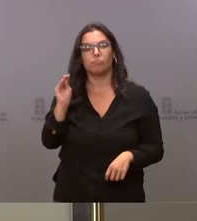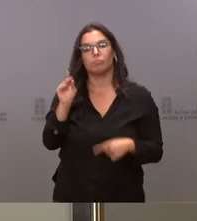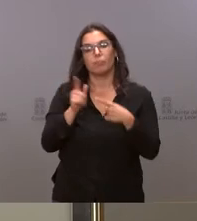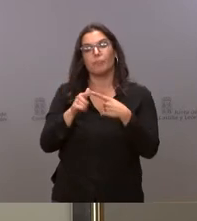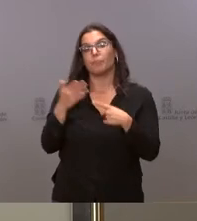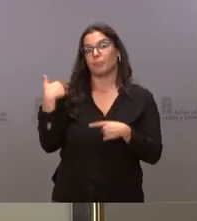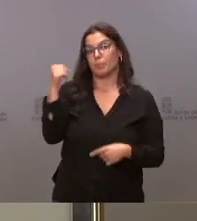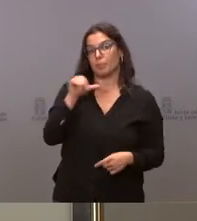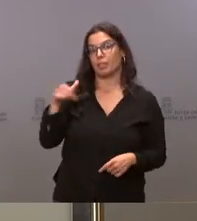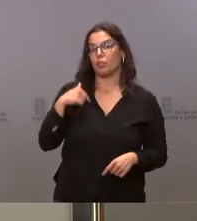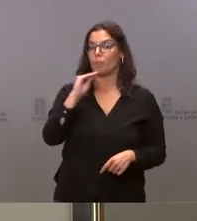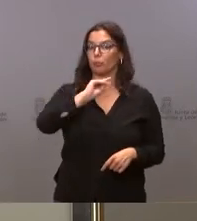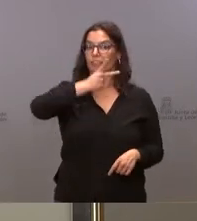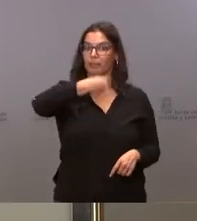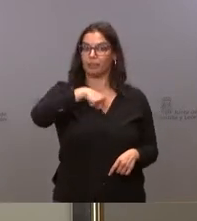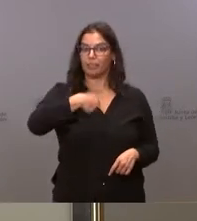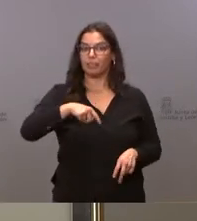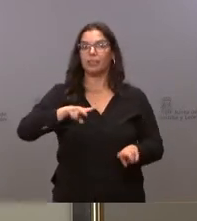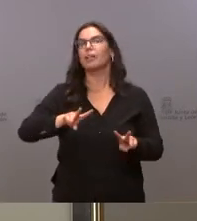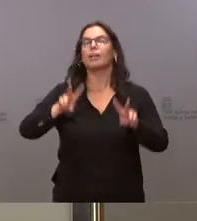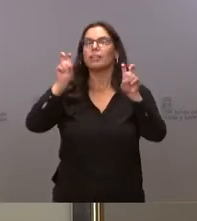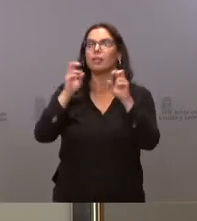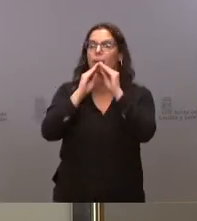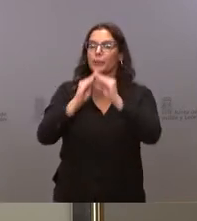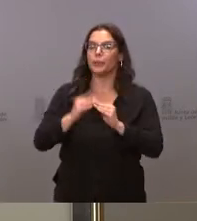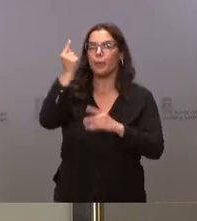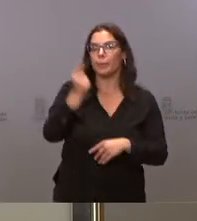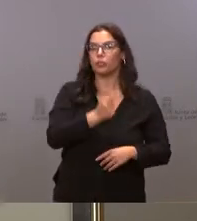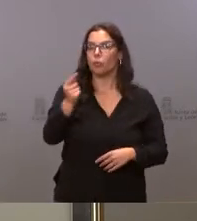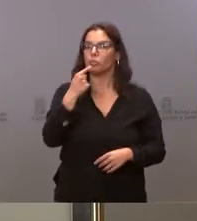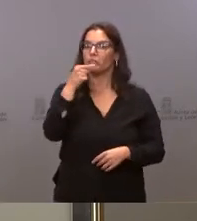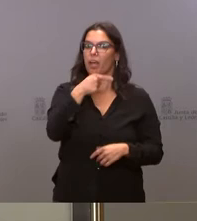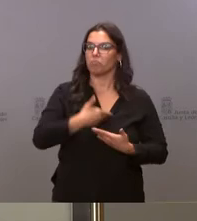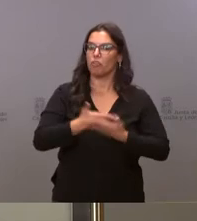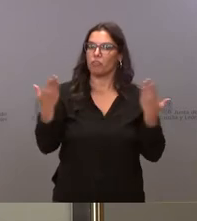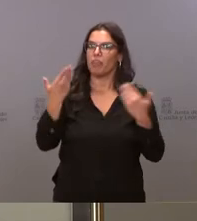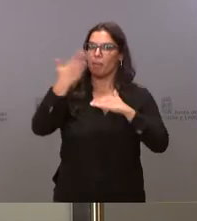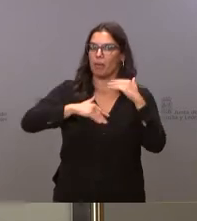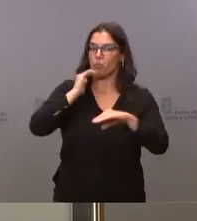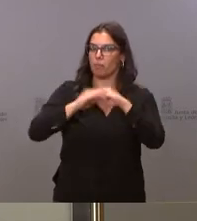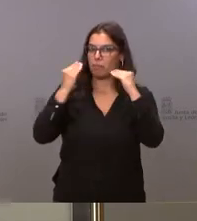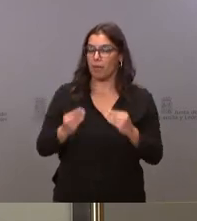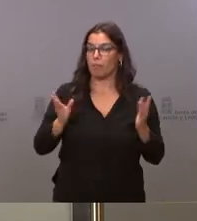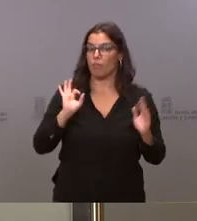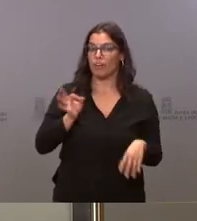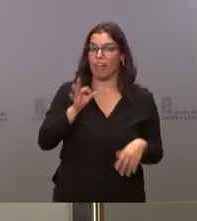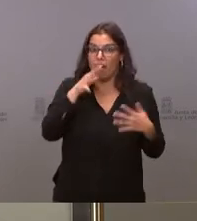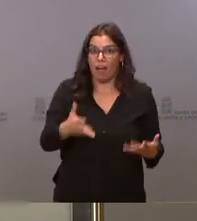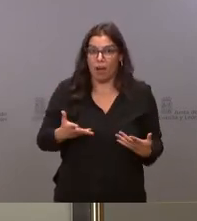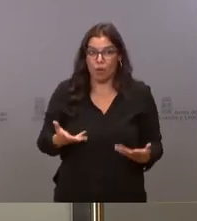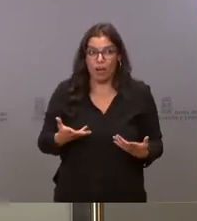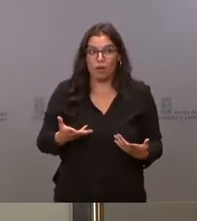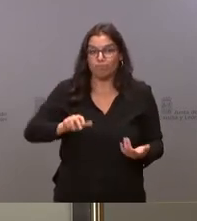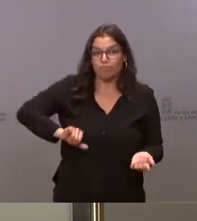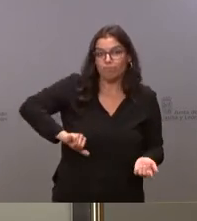semana pasada pregunté al vicepresidente por la elaboración de los presupuestos dijo que confiaba que se llegara en plazo pero es cierto que a día de hoy no se ha aprobado